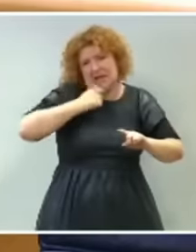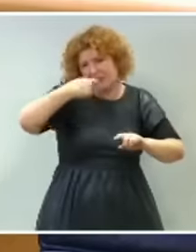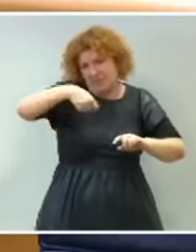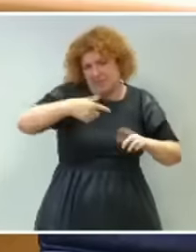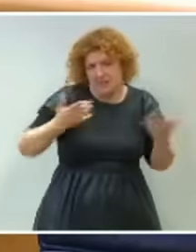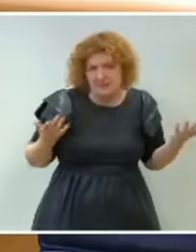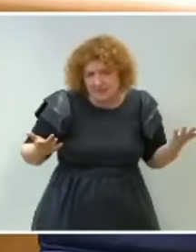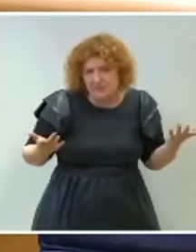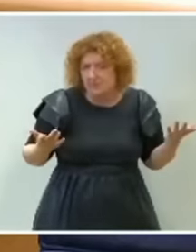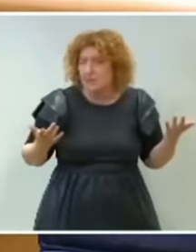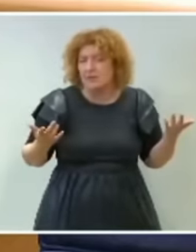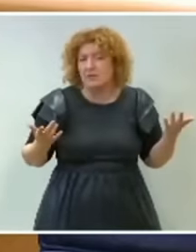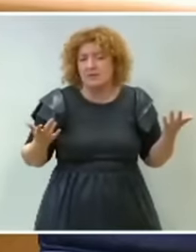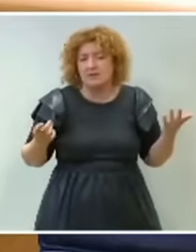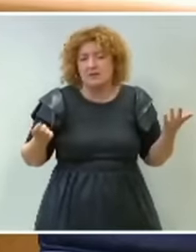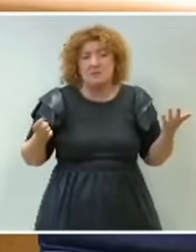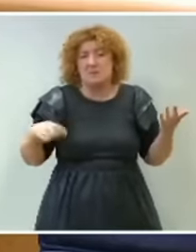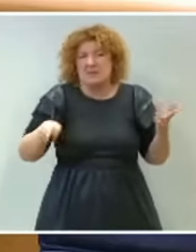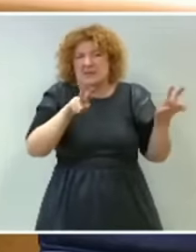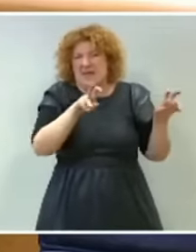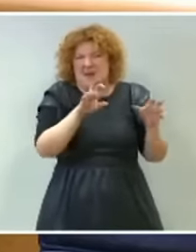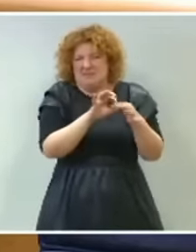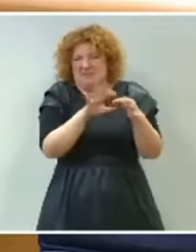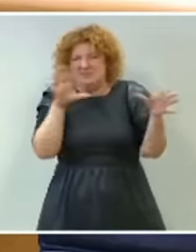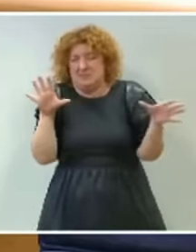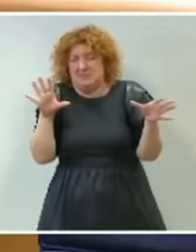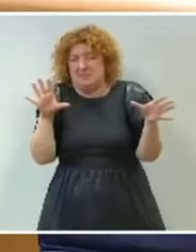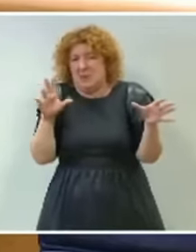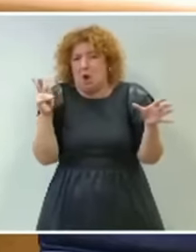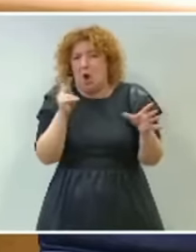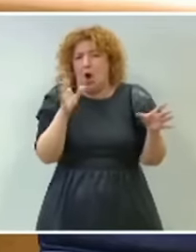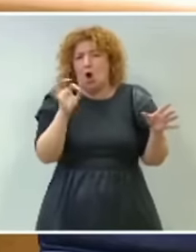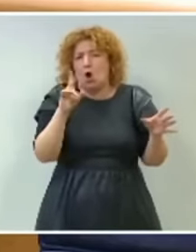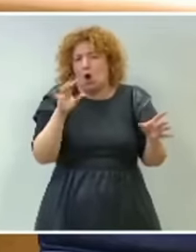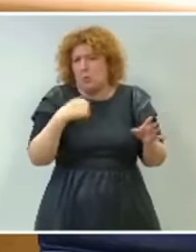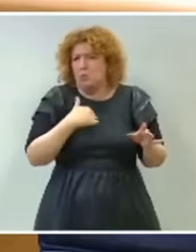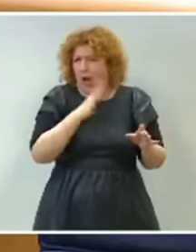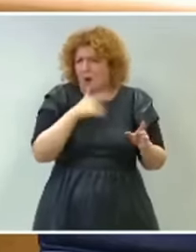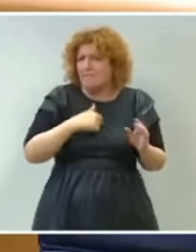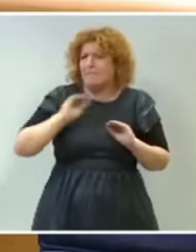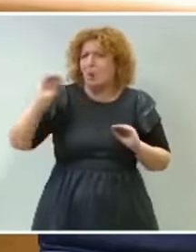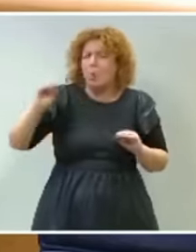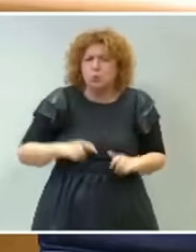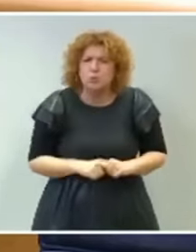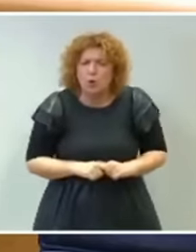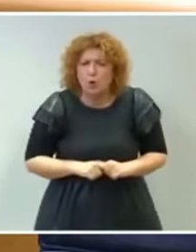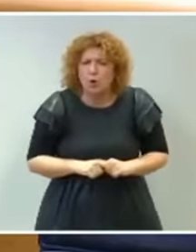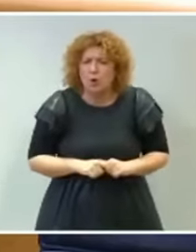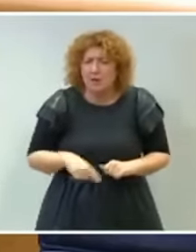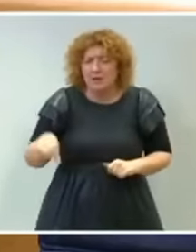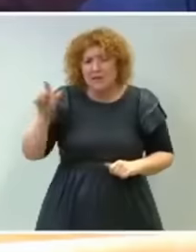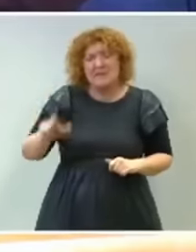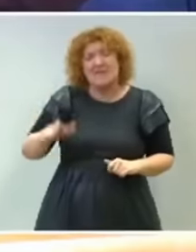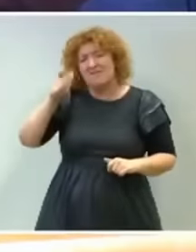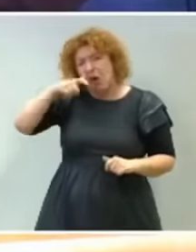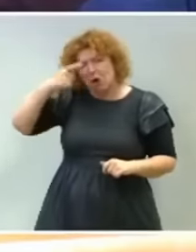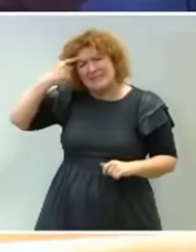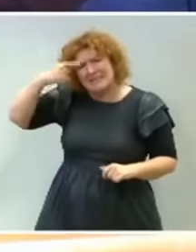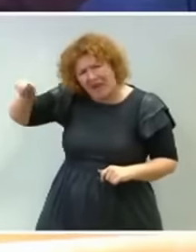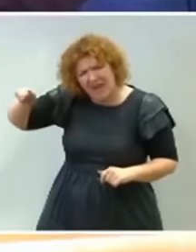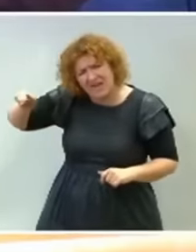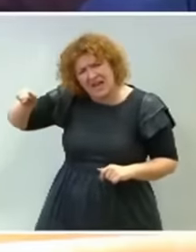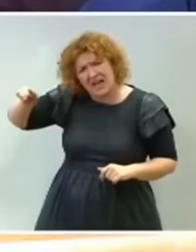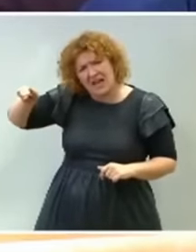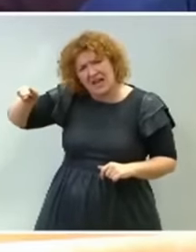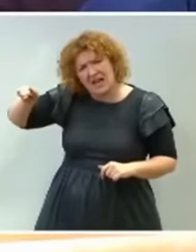cuestiones que tienen que ver, que nada tienen que ver con el caso Coldo, le pregunto yo. ¿Sabía el señor Feijóo cuando